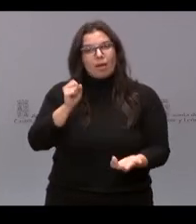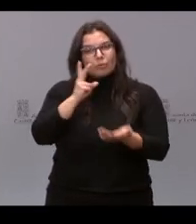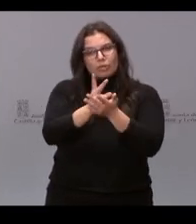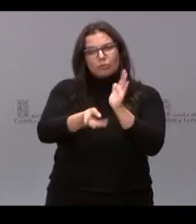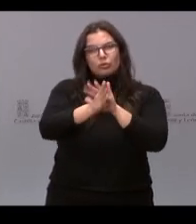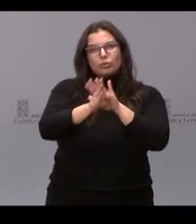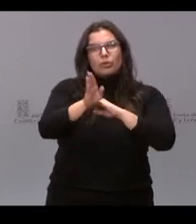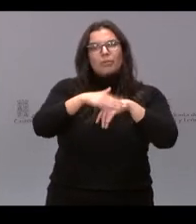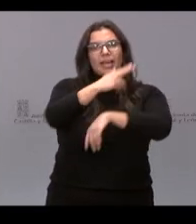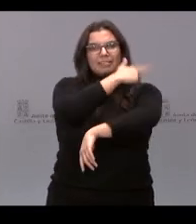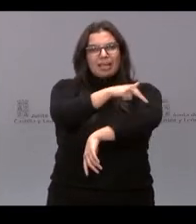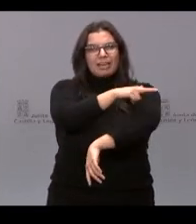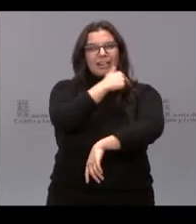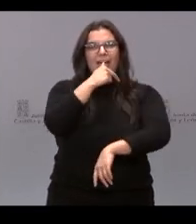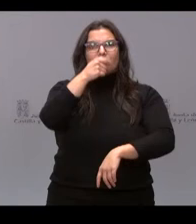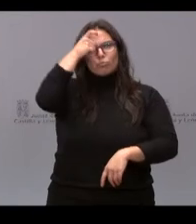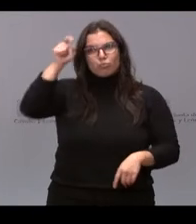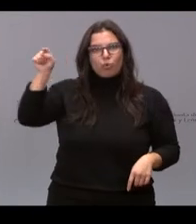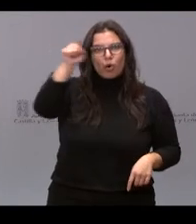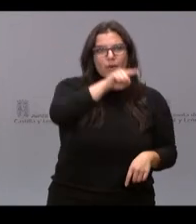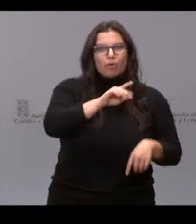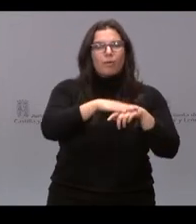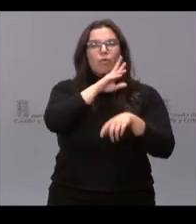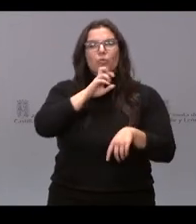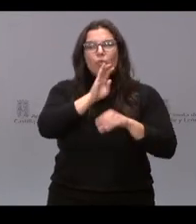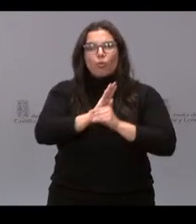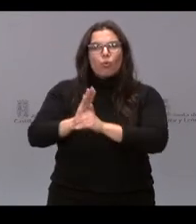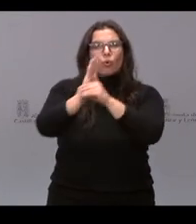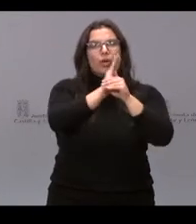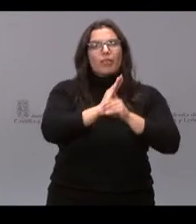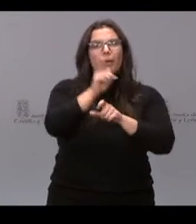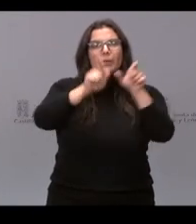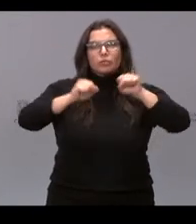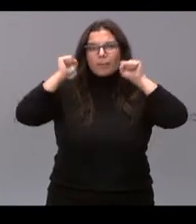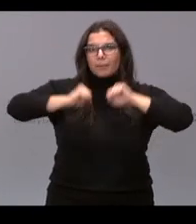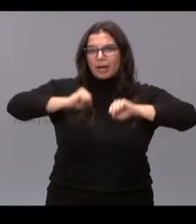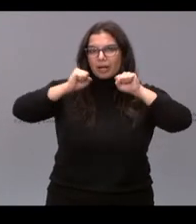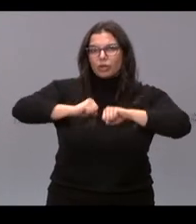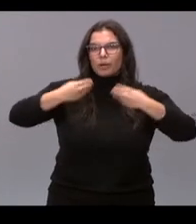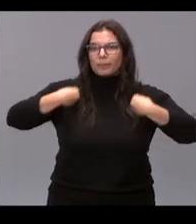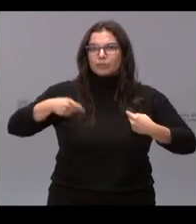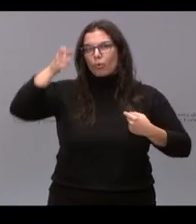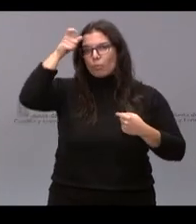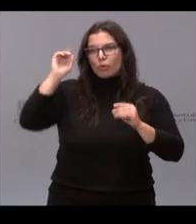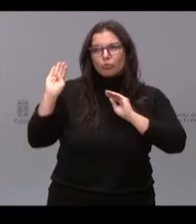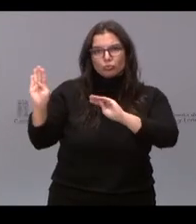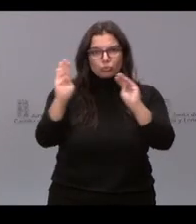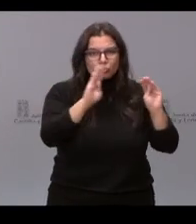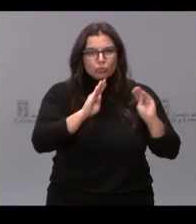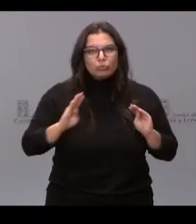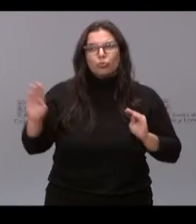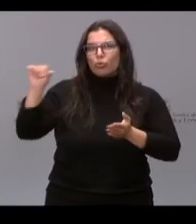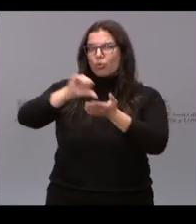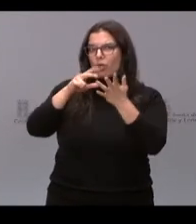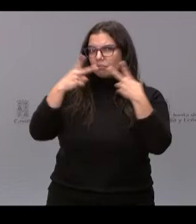la sanidad en el medio rural, por el cuidado de las personas mayores en el medio rural y en el medio